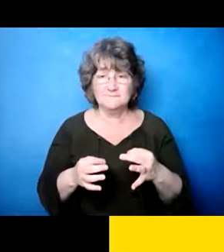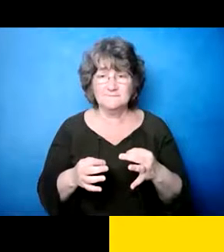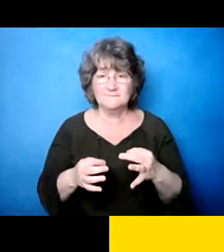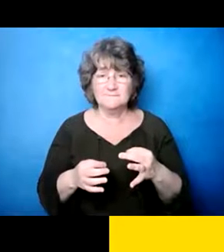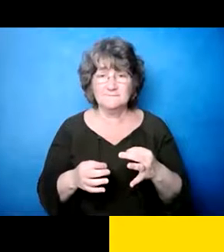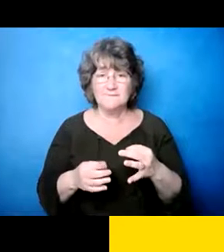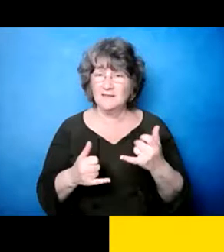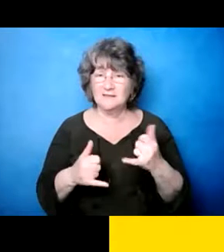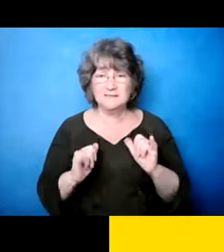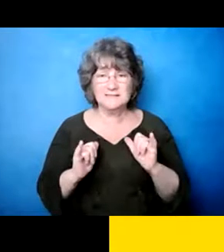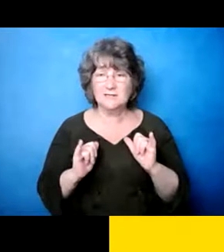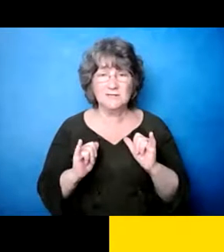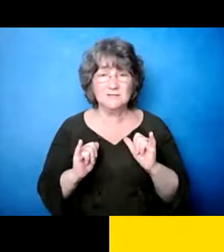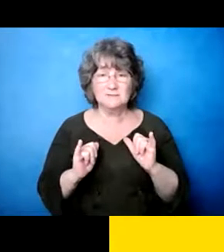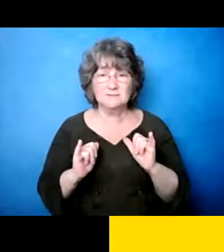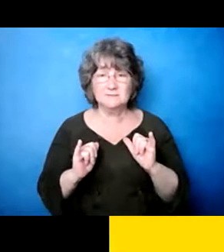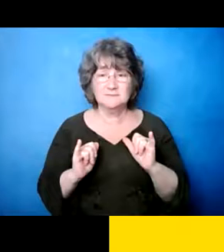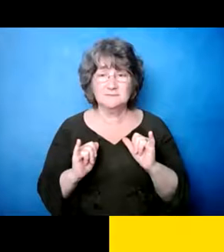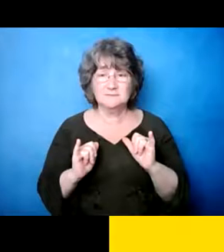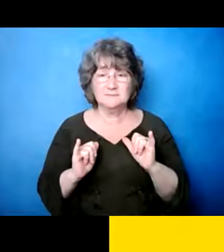O a esos programas. tradicionales.